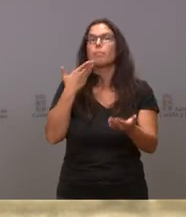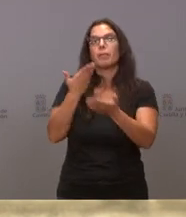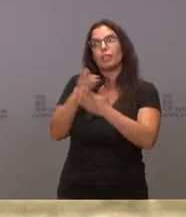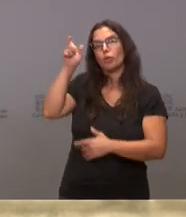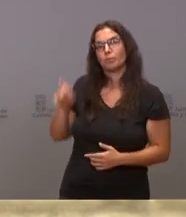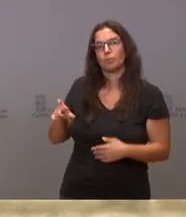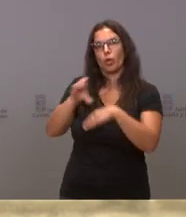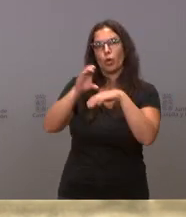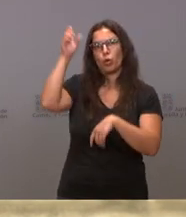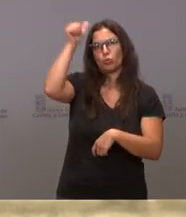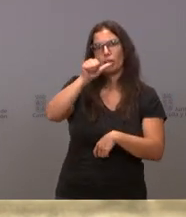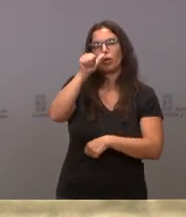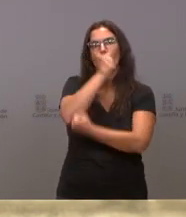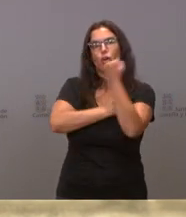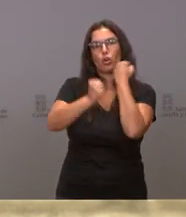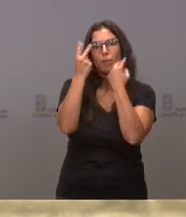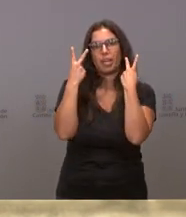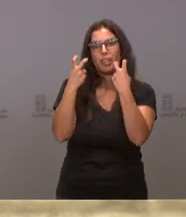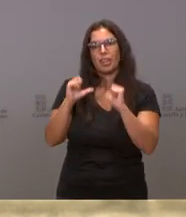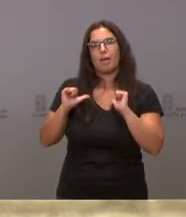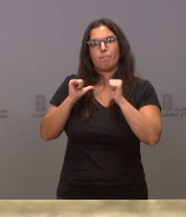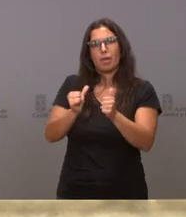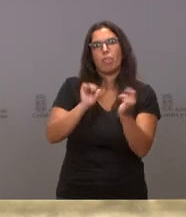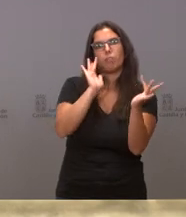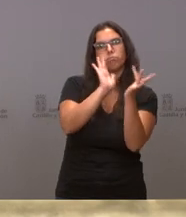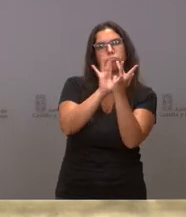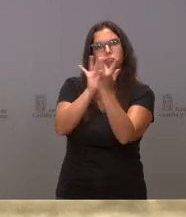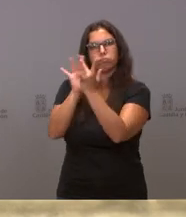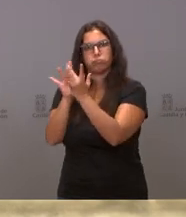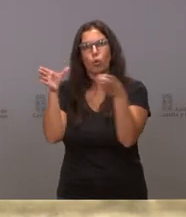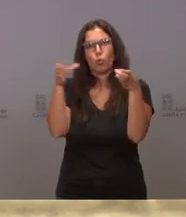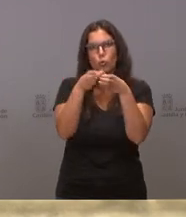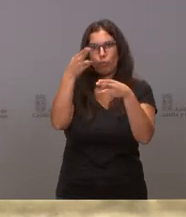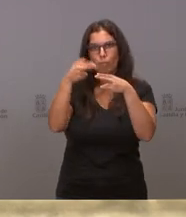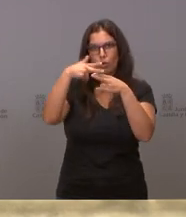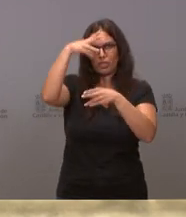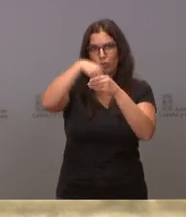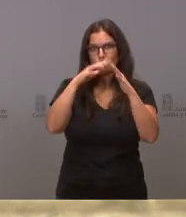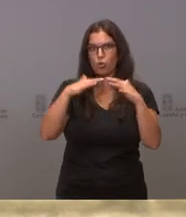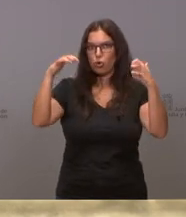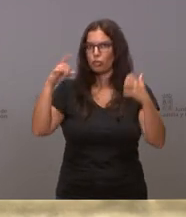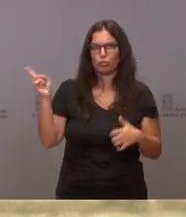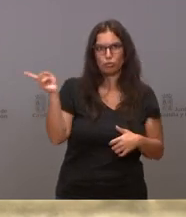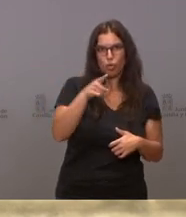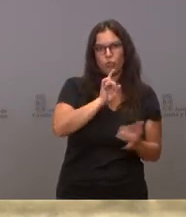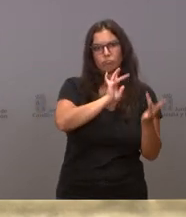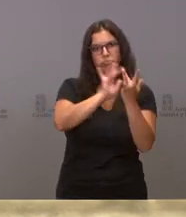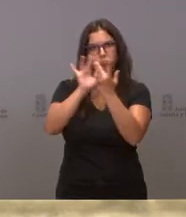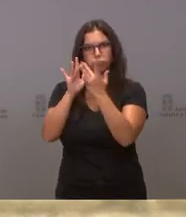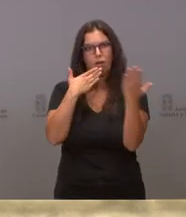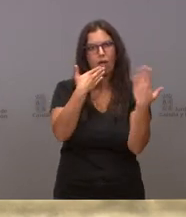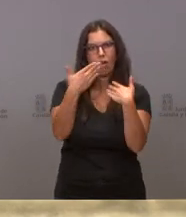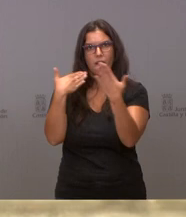Economía y Hacienda que inicie una ronda con todas las fuerzas políticas representadas en las Cortes de Castilla y León para